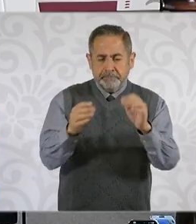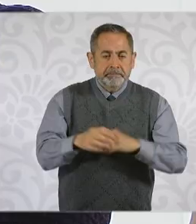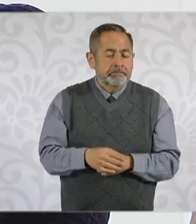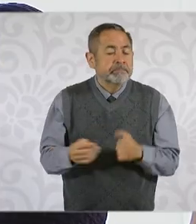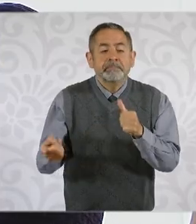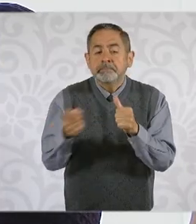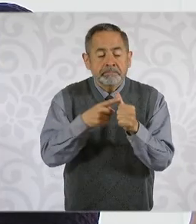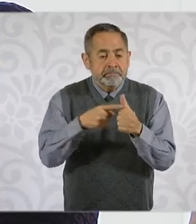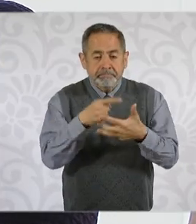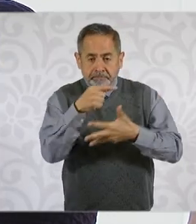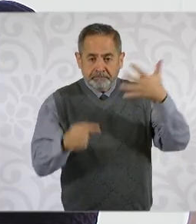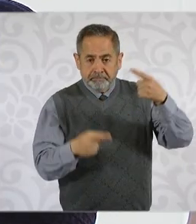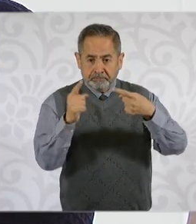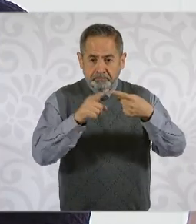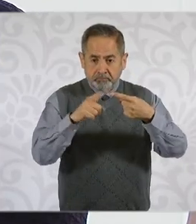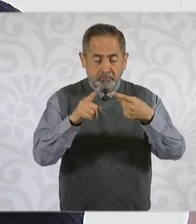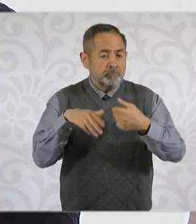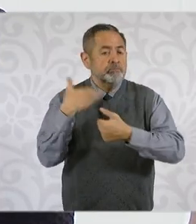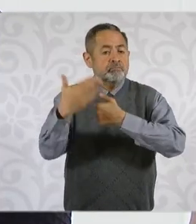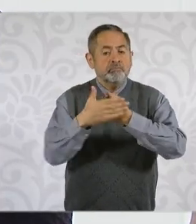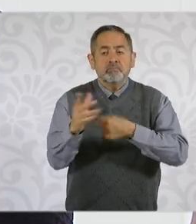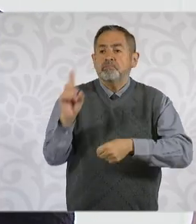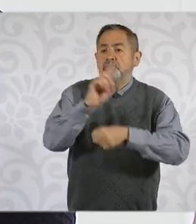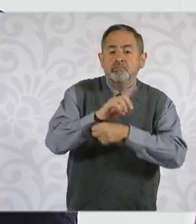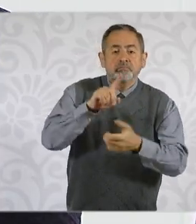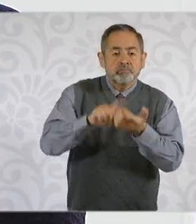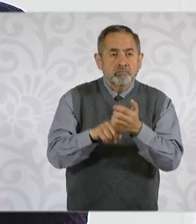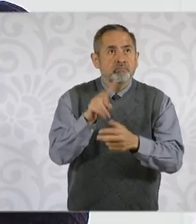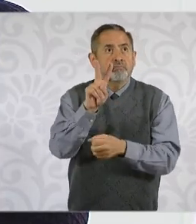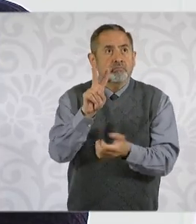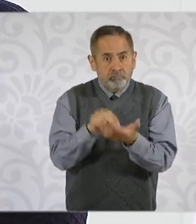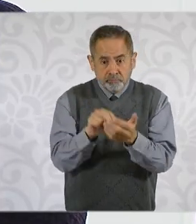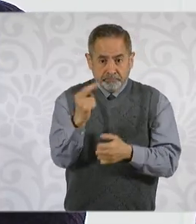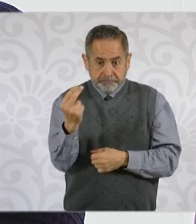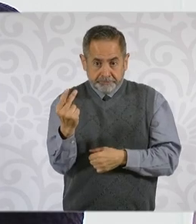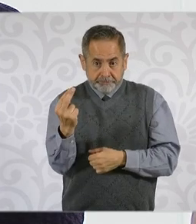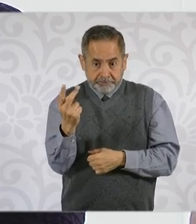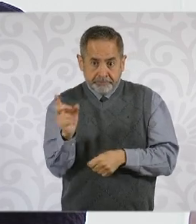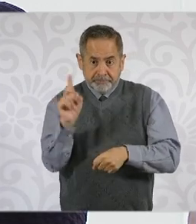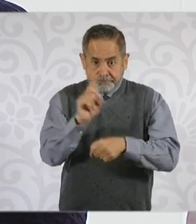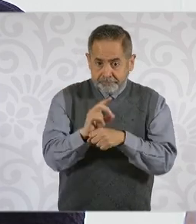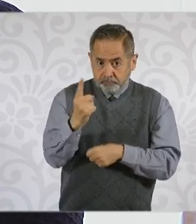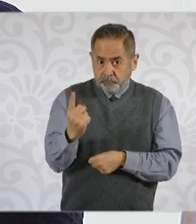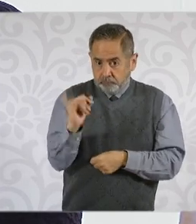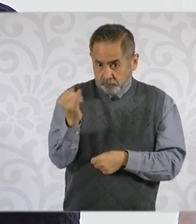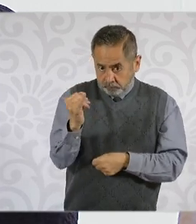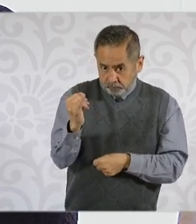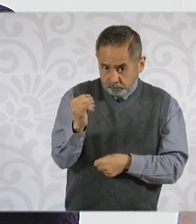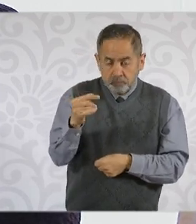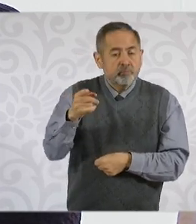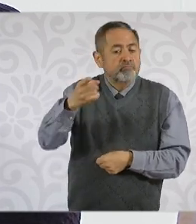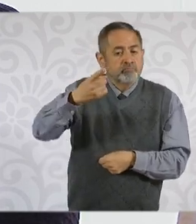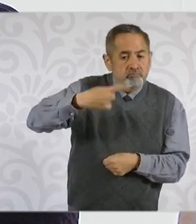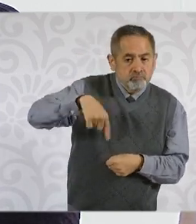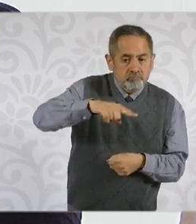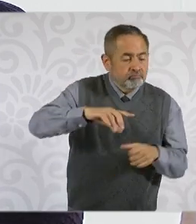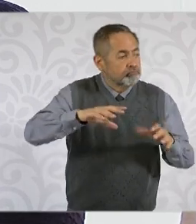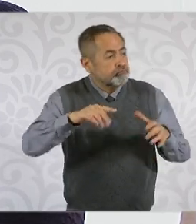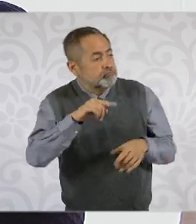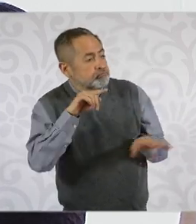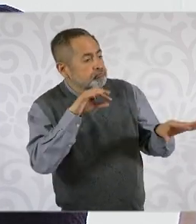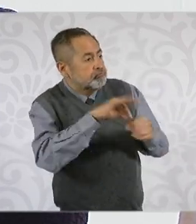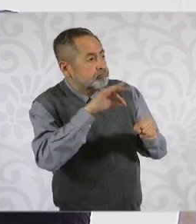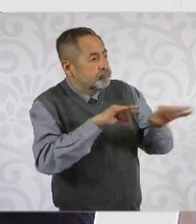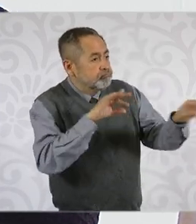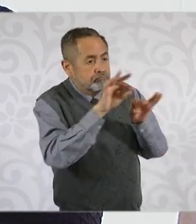cargos a renovar en la elección extraordinaria del año 2025, el Consejo de la Judicatura